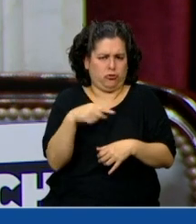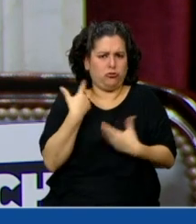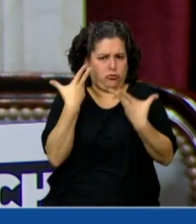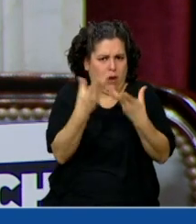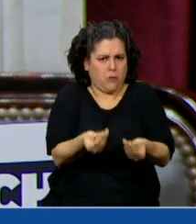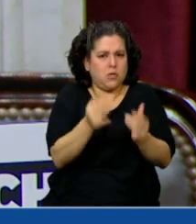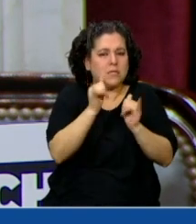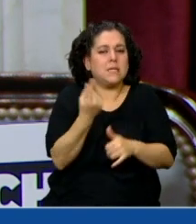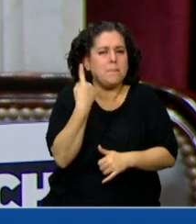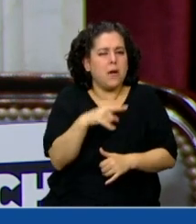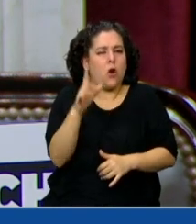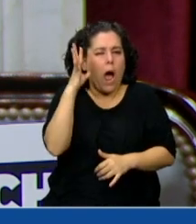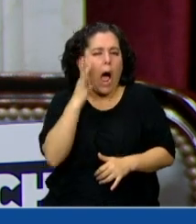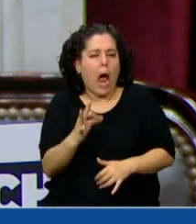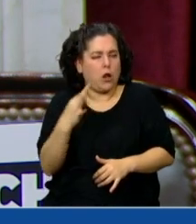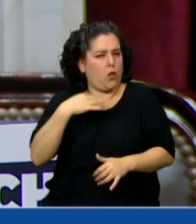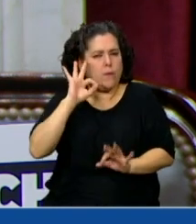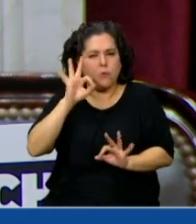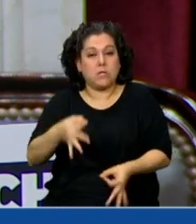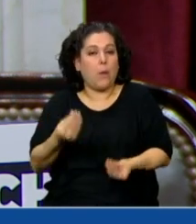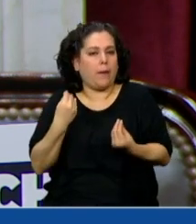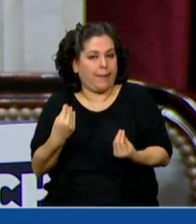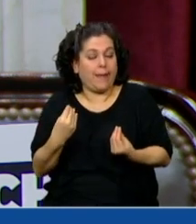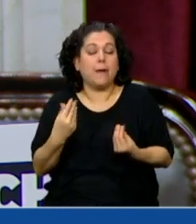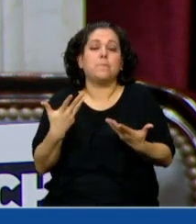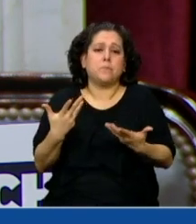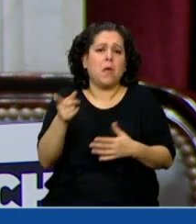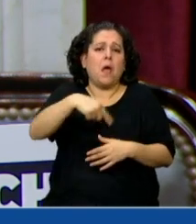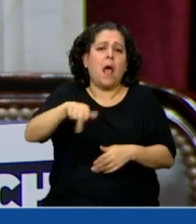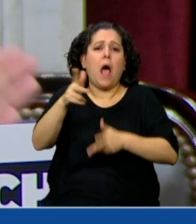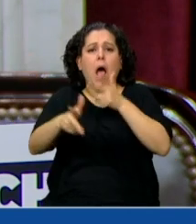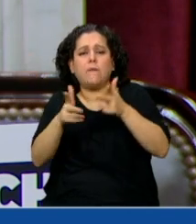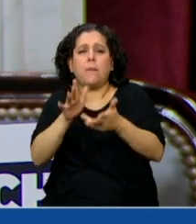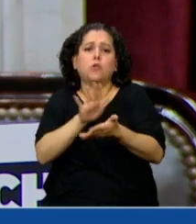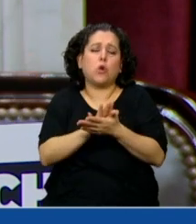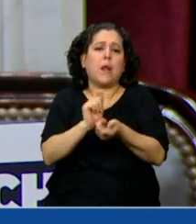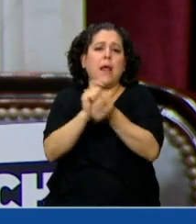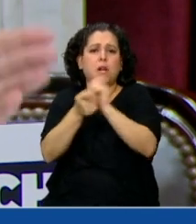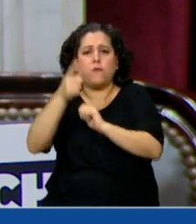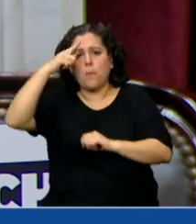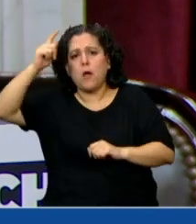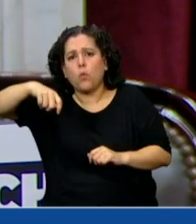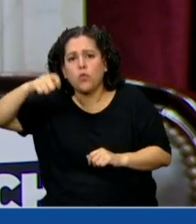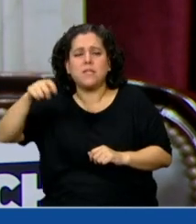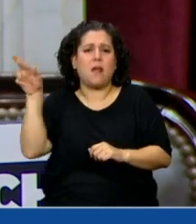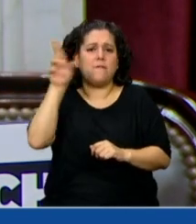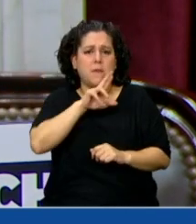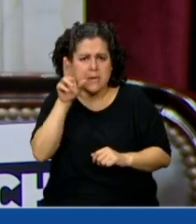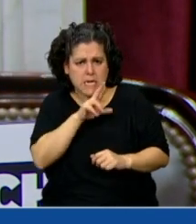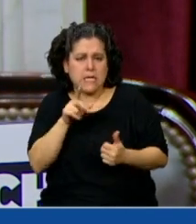hay algo que tenemos que ver, que por más que se hable de una reforma judicial feminista, especialmente